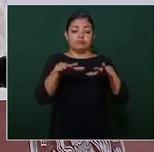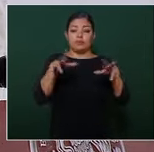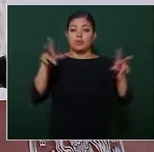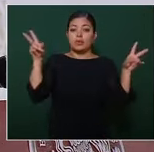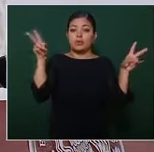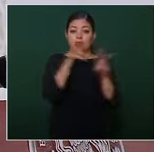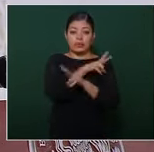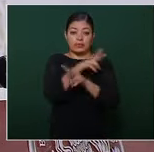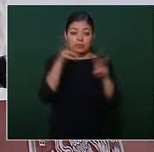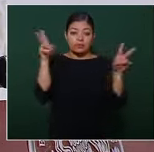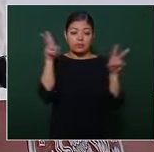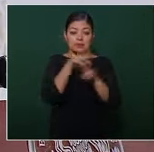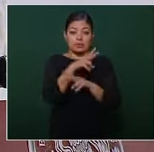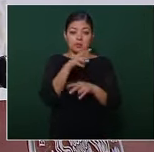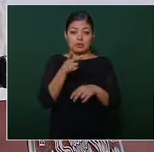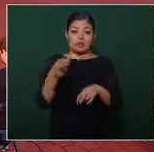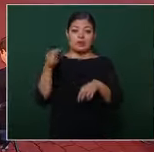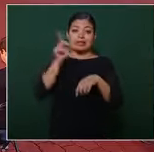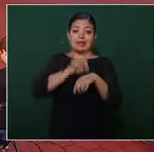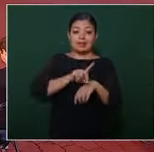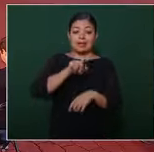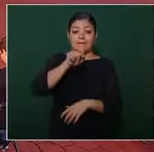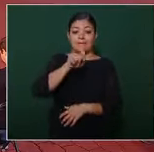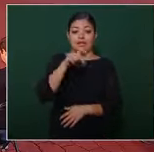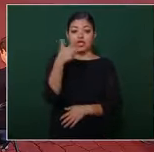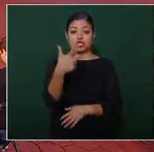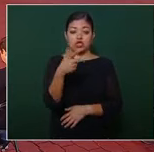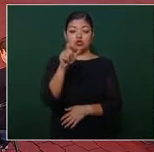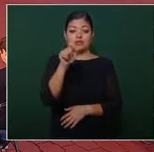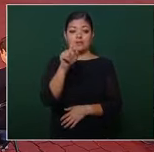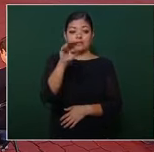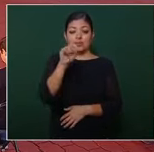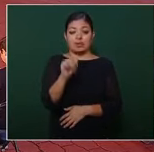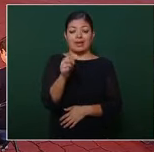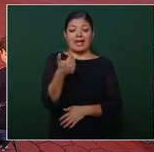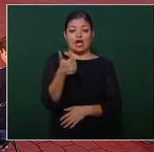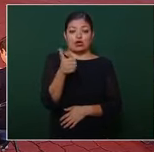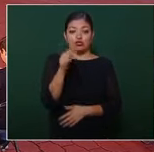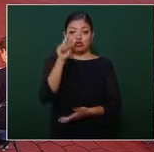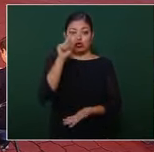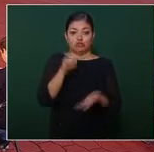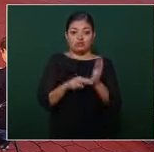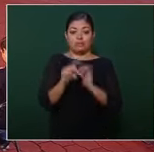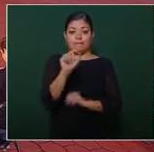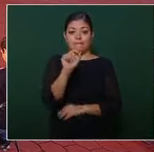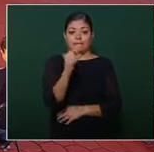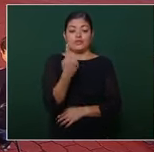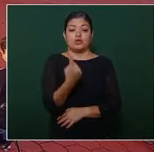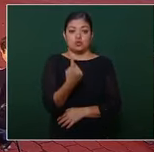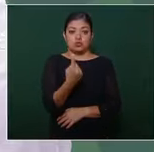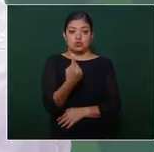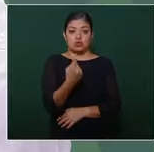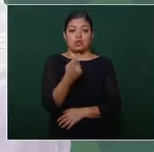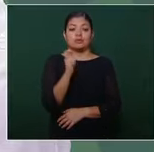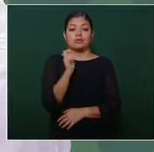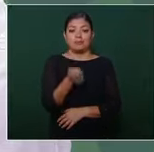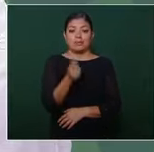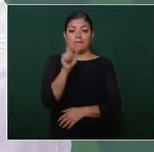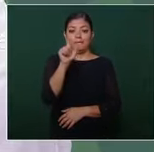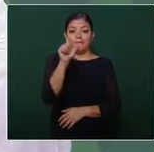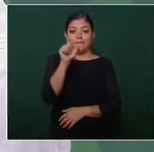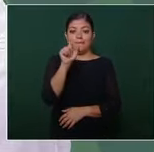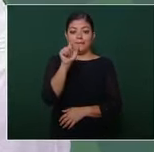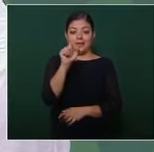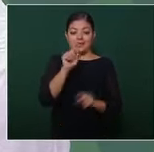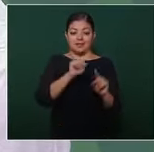vientos fuertes el 28 y 29 de agosto de 2021 en 20 municipios